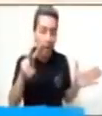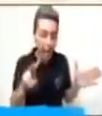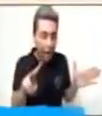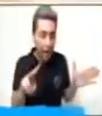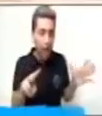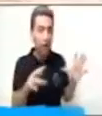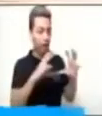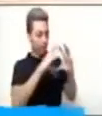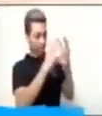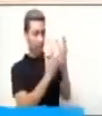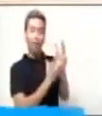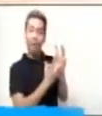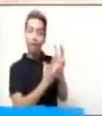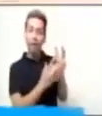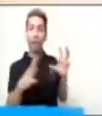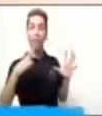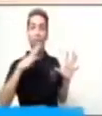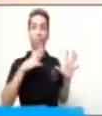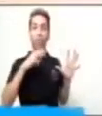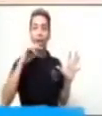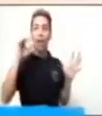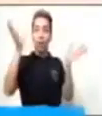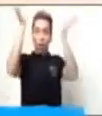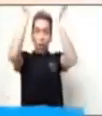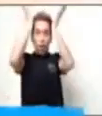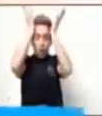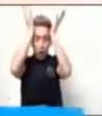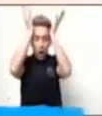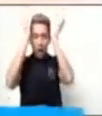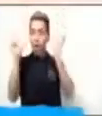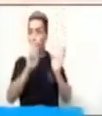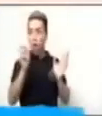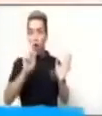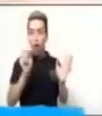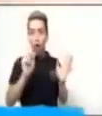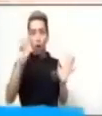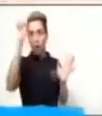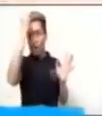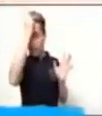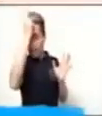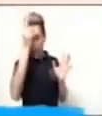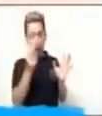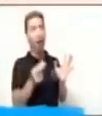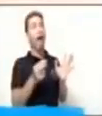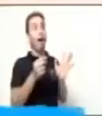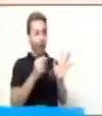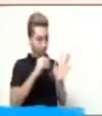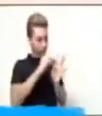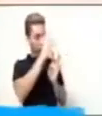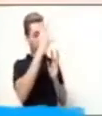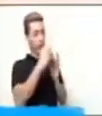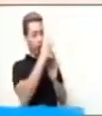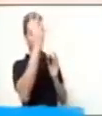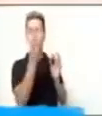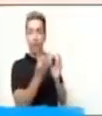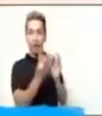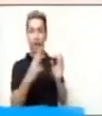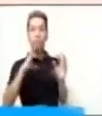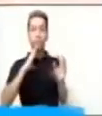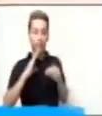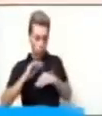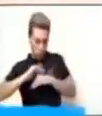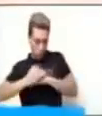Tengo corona y no soy reina. Tengo escamas y no soy pez.